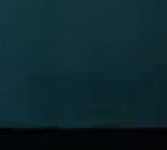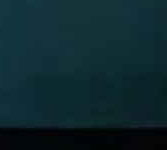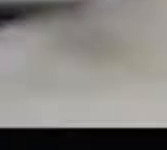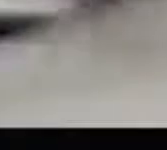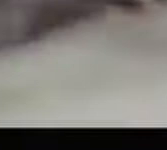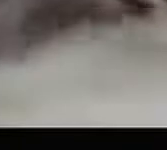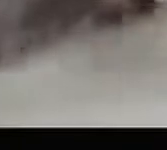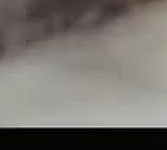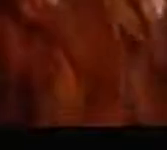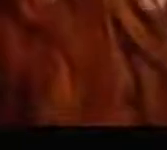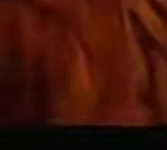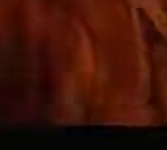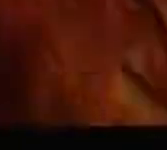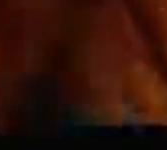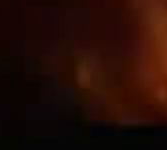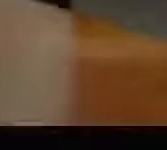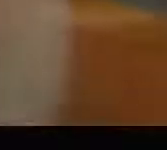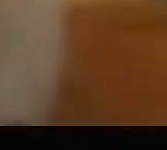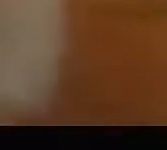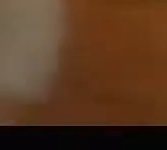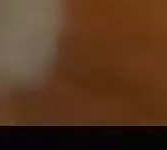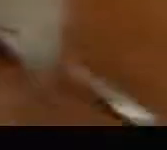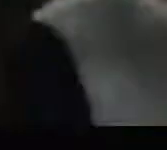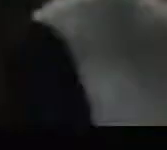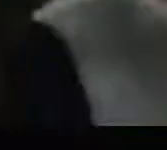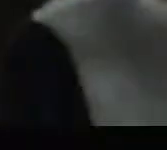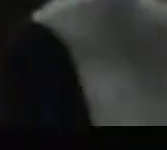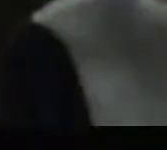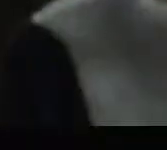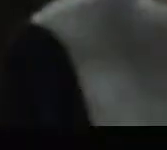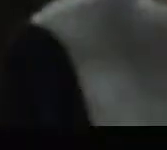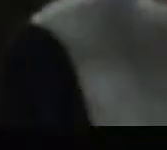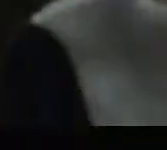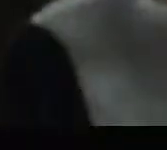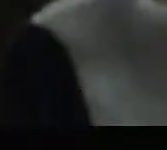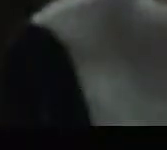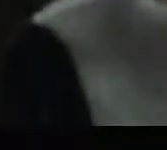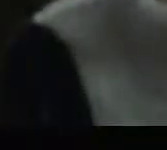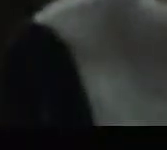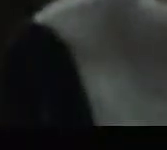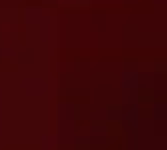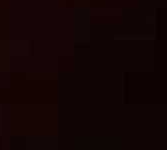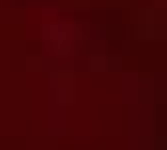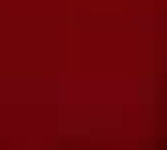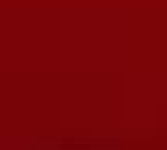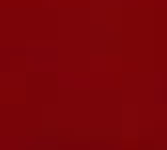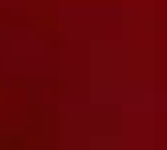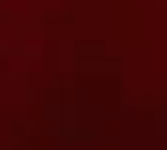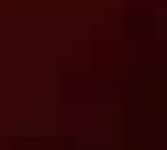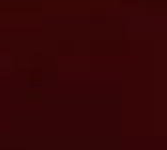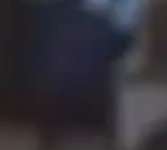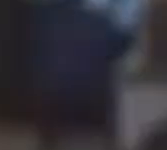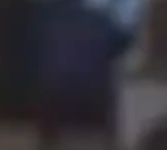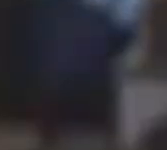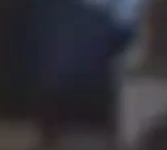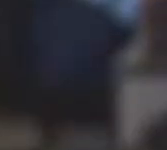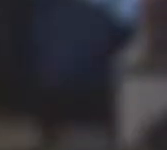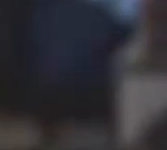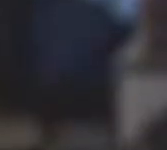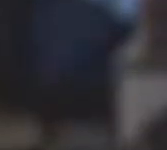de cine de la Cineteca Nacional. ¿Qué prefieren? Recortar o ser recortados. Zona D.